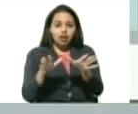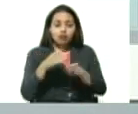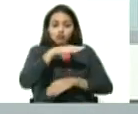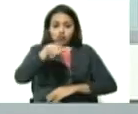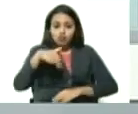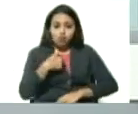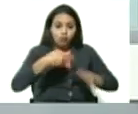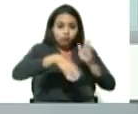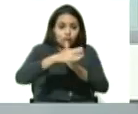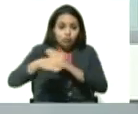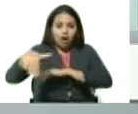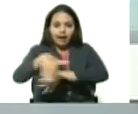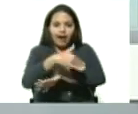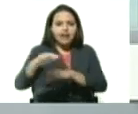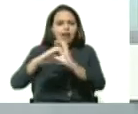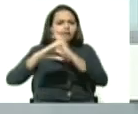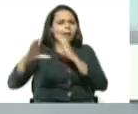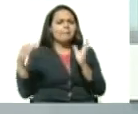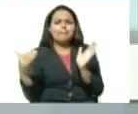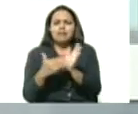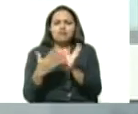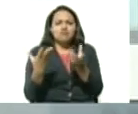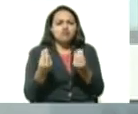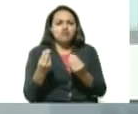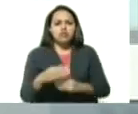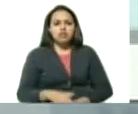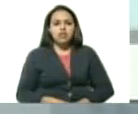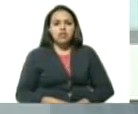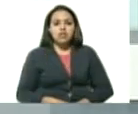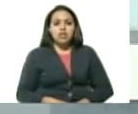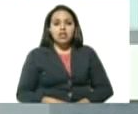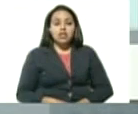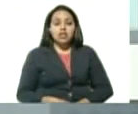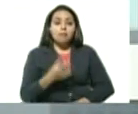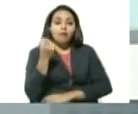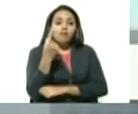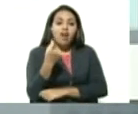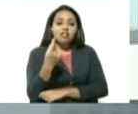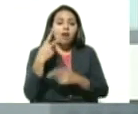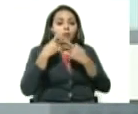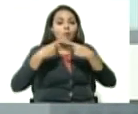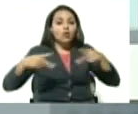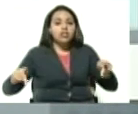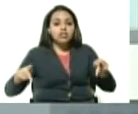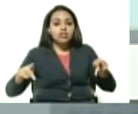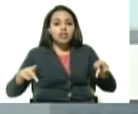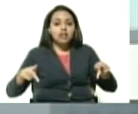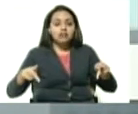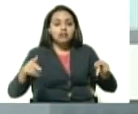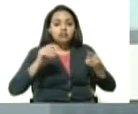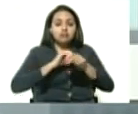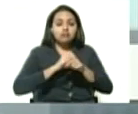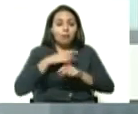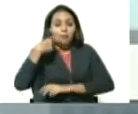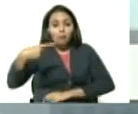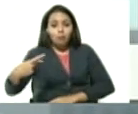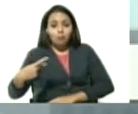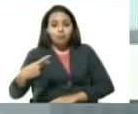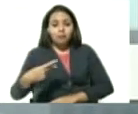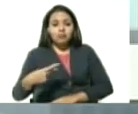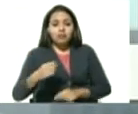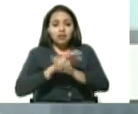autobuseras en las calles y por falta de una política pública clara de